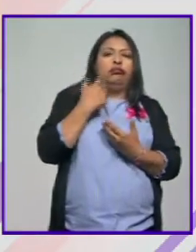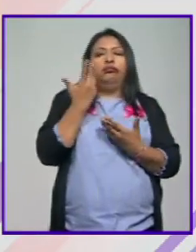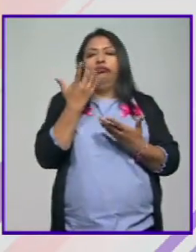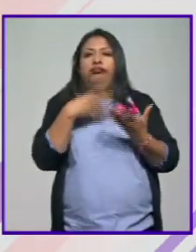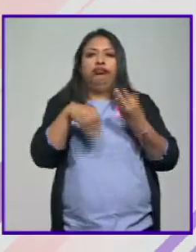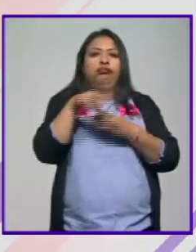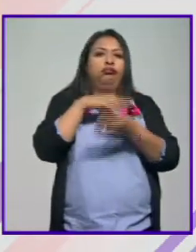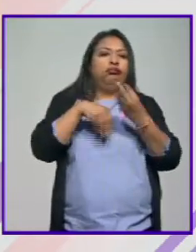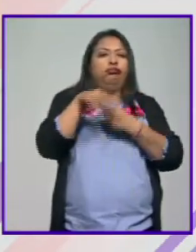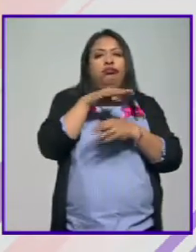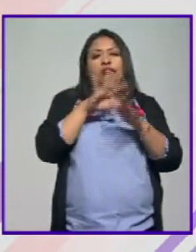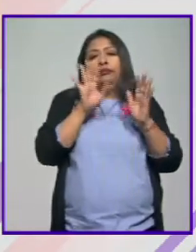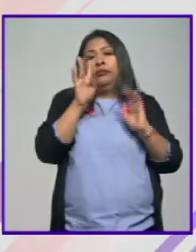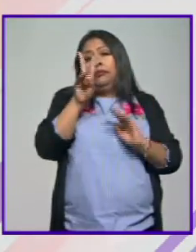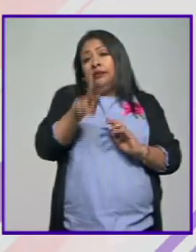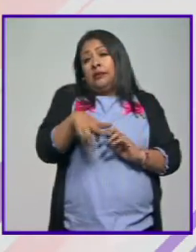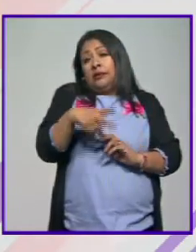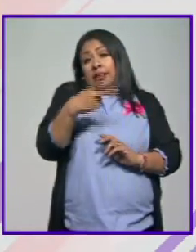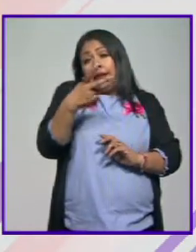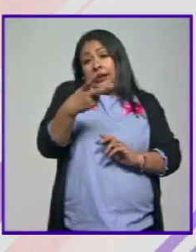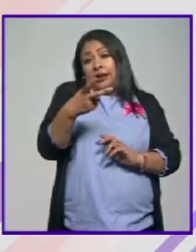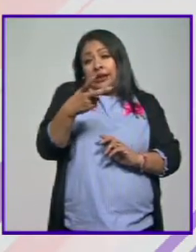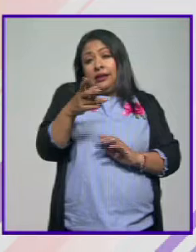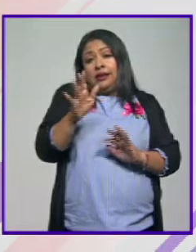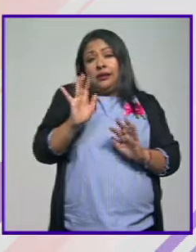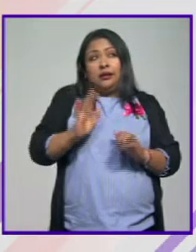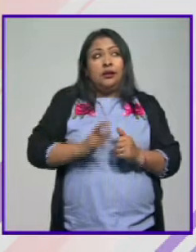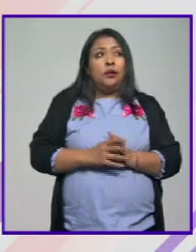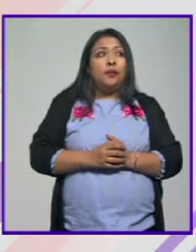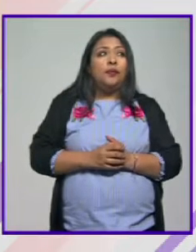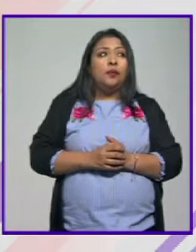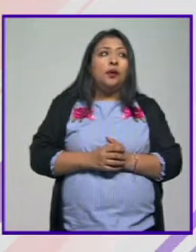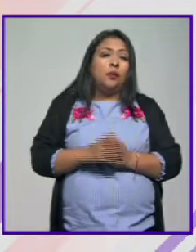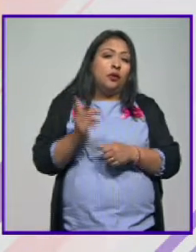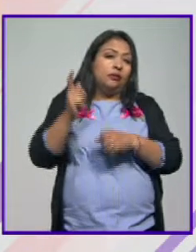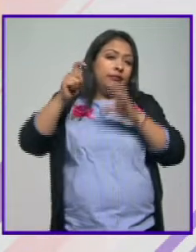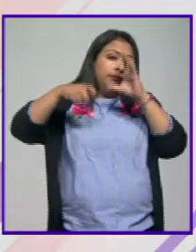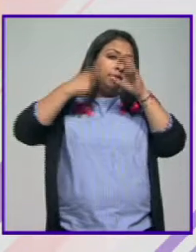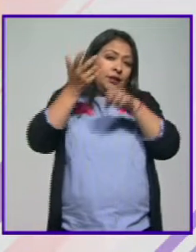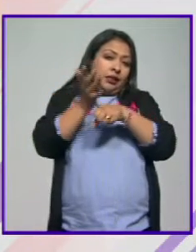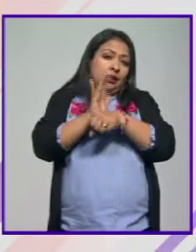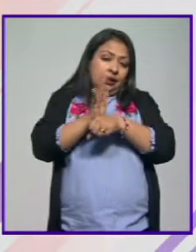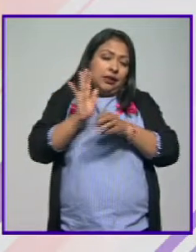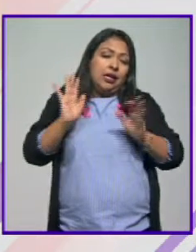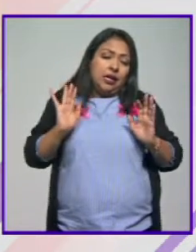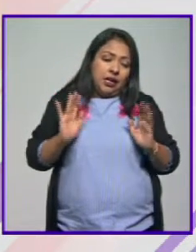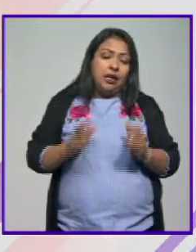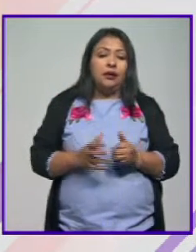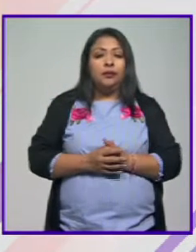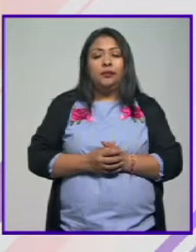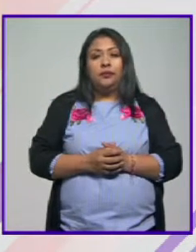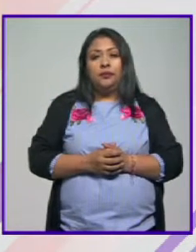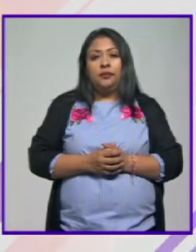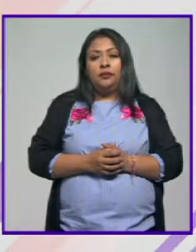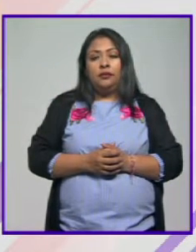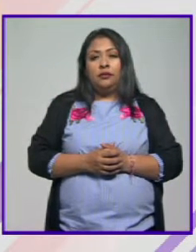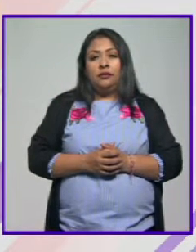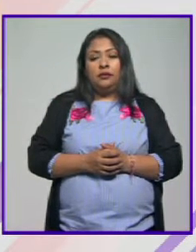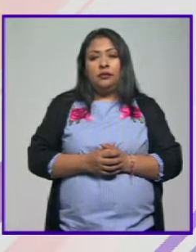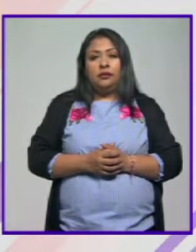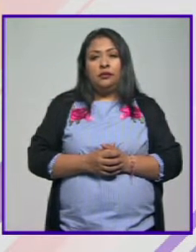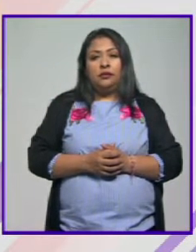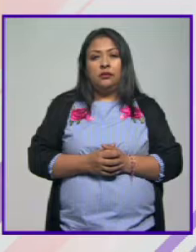sea digo pues es un poco el el el rollo del cine ¿no? este eh eh